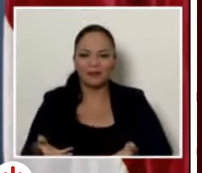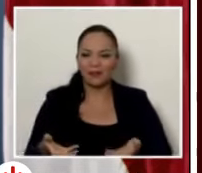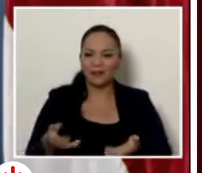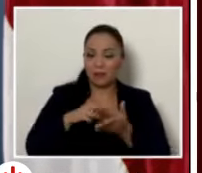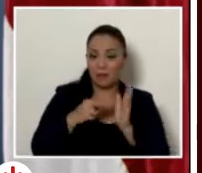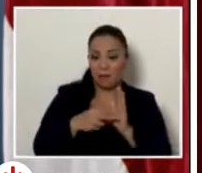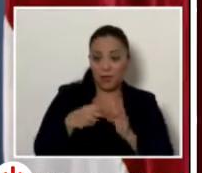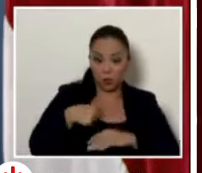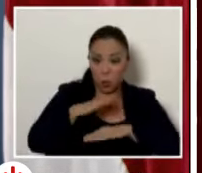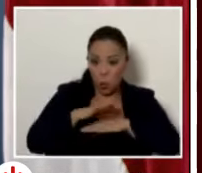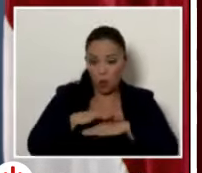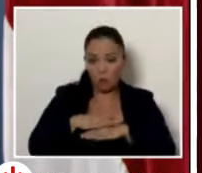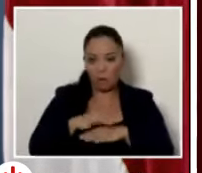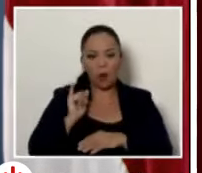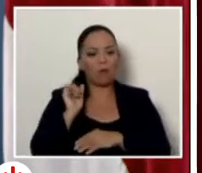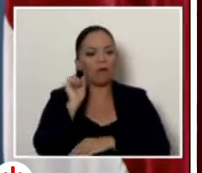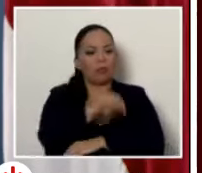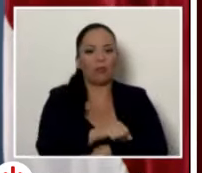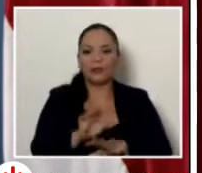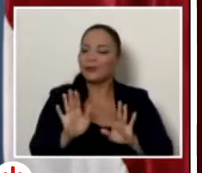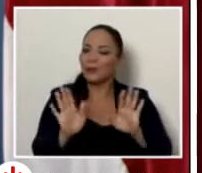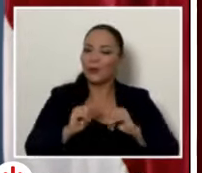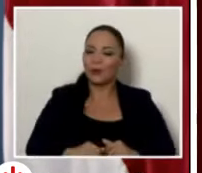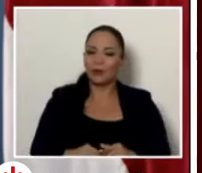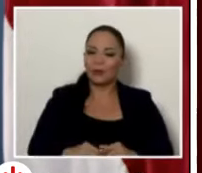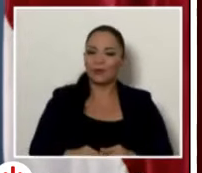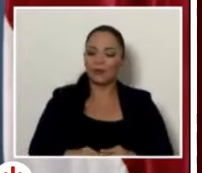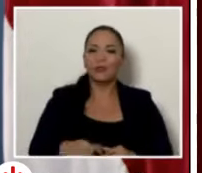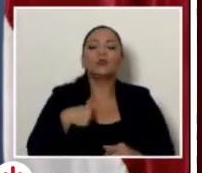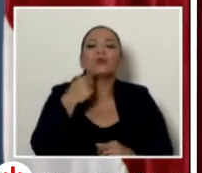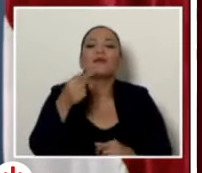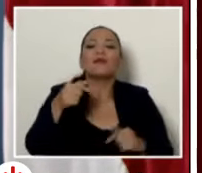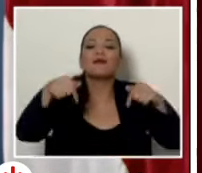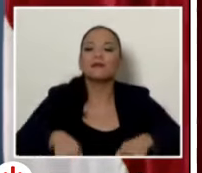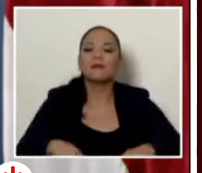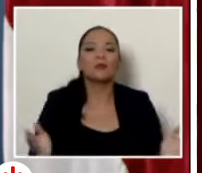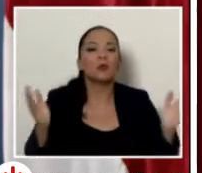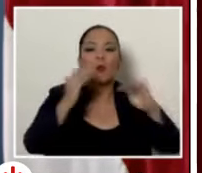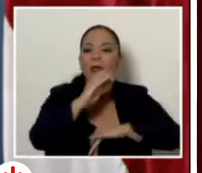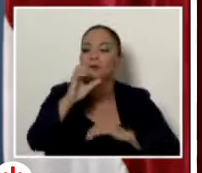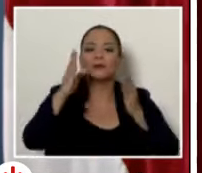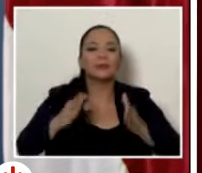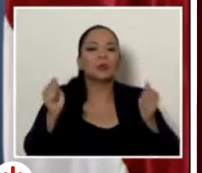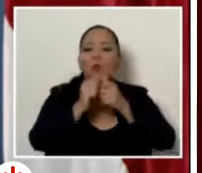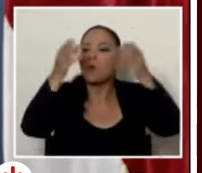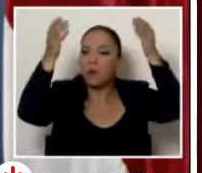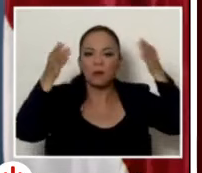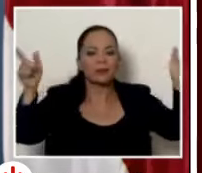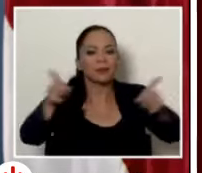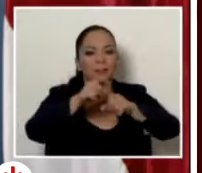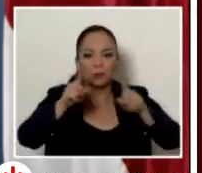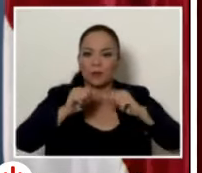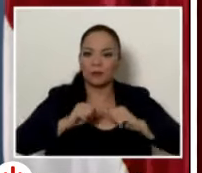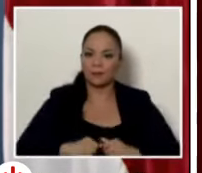decirle al pueblo de Costa Rica aquí no hay ticos con corona la impunidad